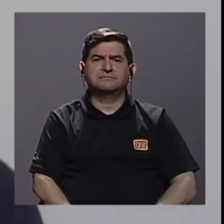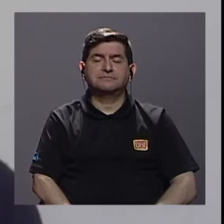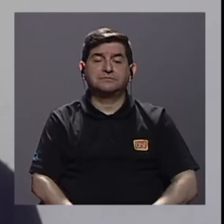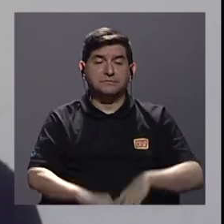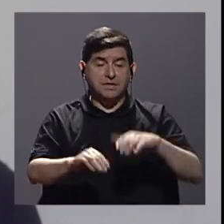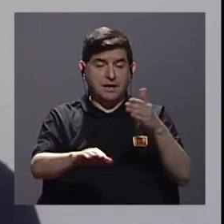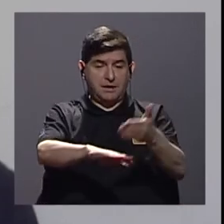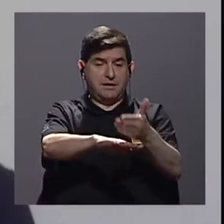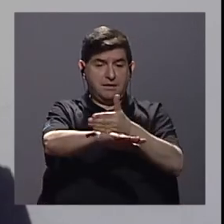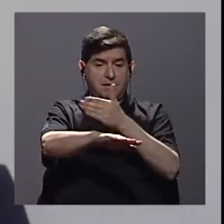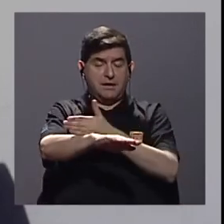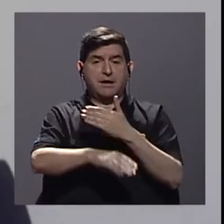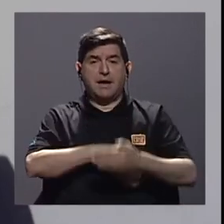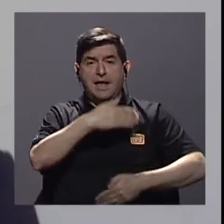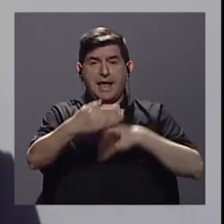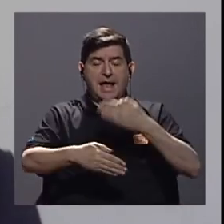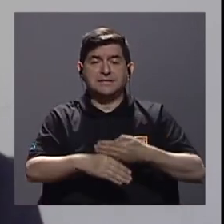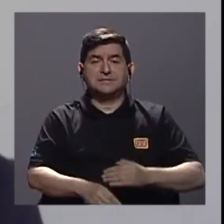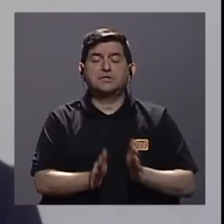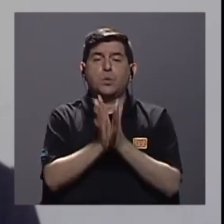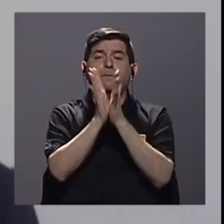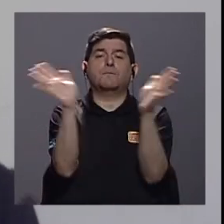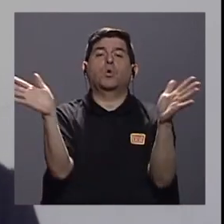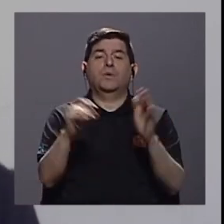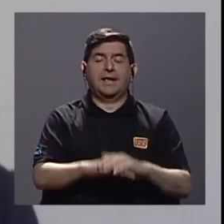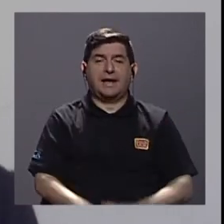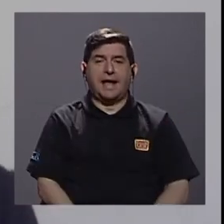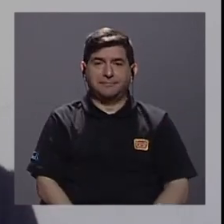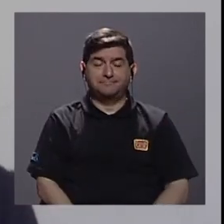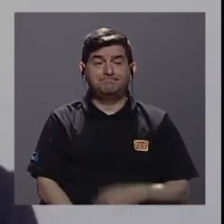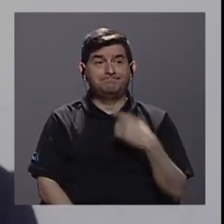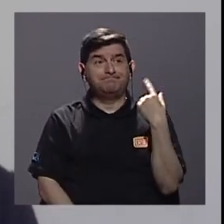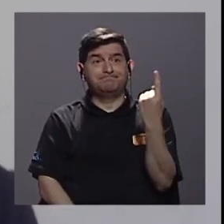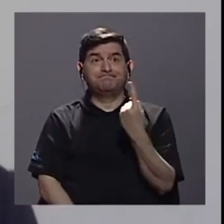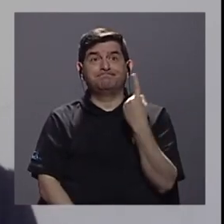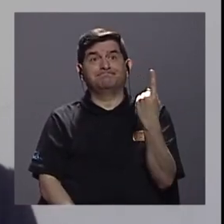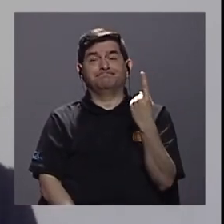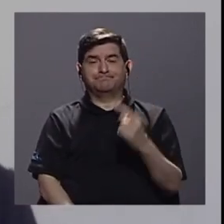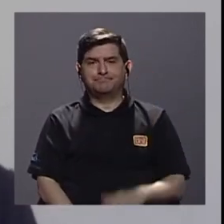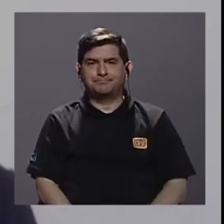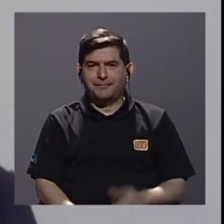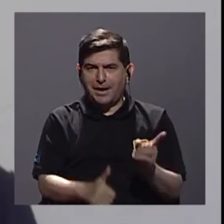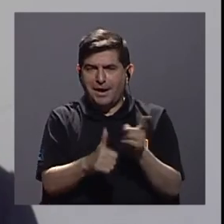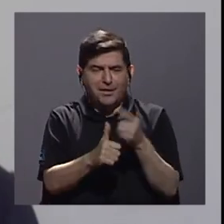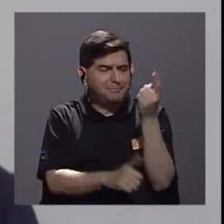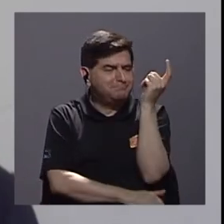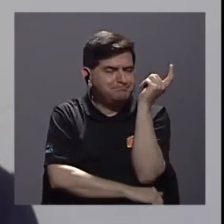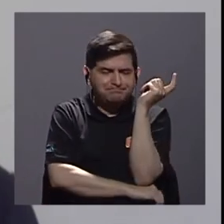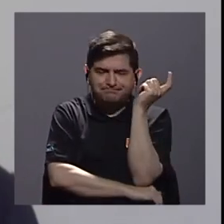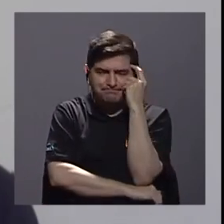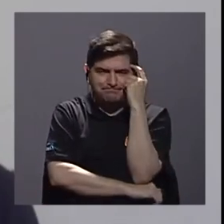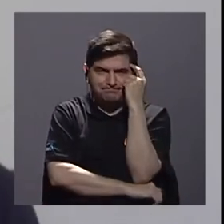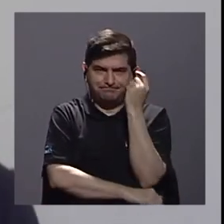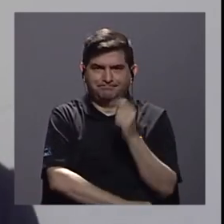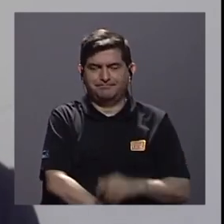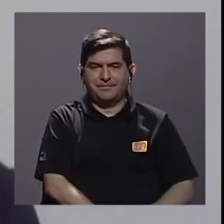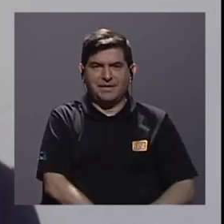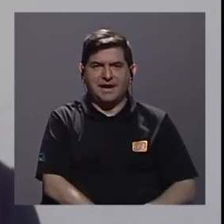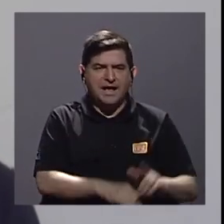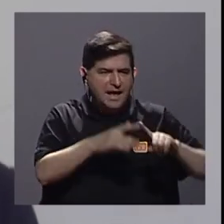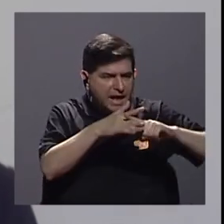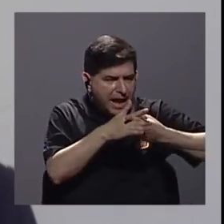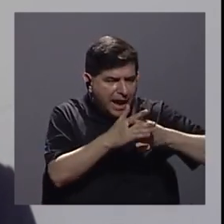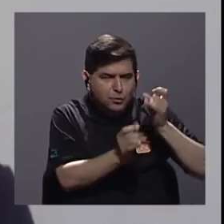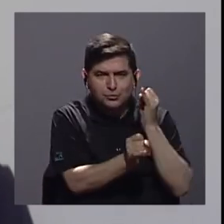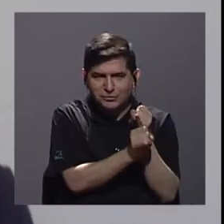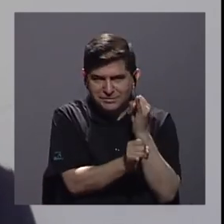puedan mejorar la gestión pública. Aquí, como siempre, ¿verdad? Lo primero que se piensa es en el ajuste